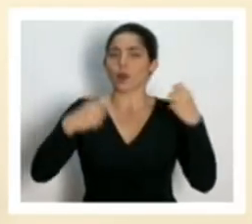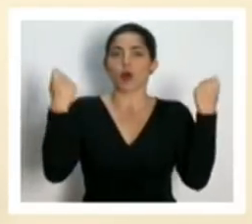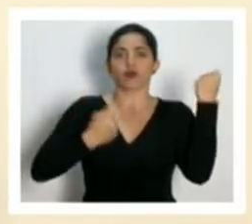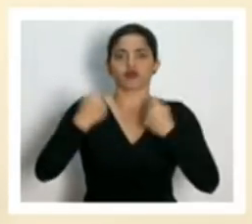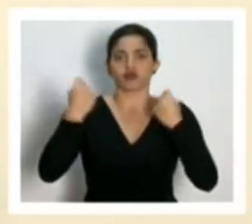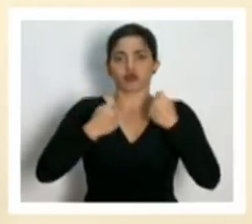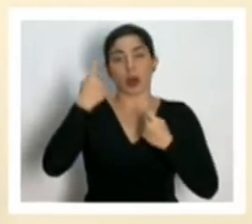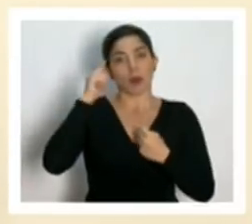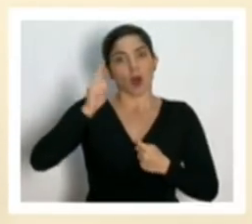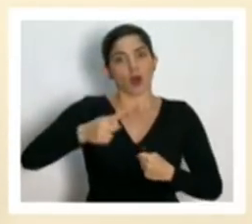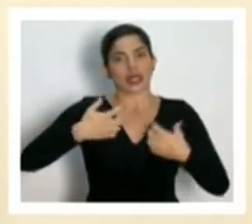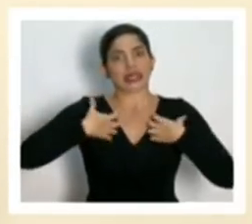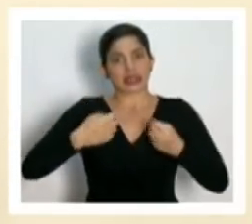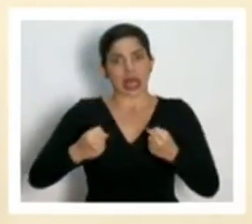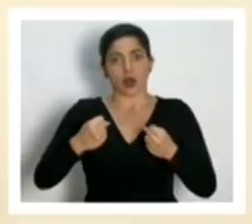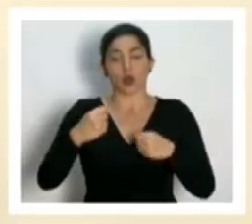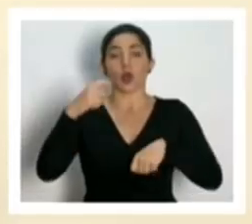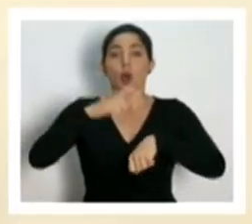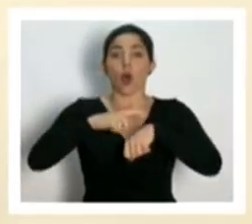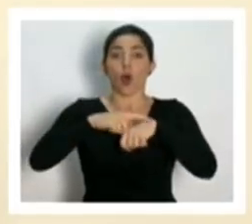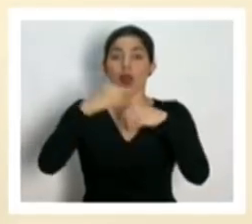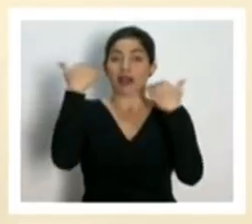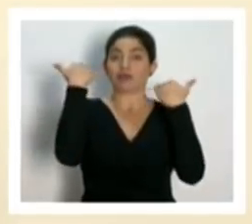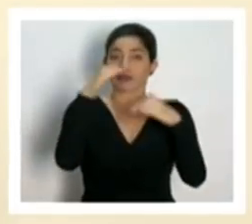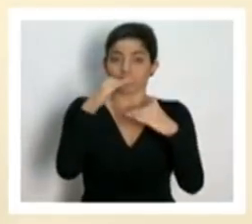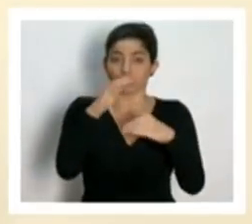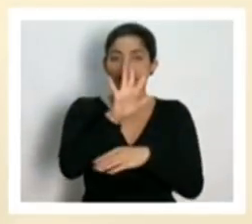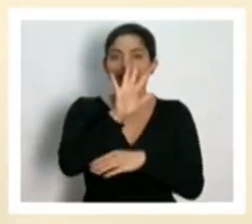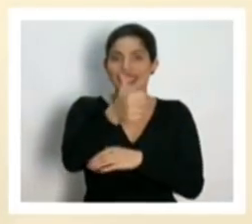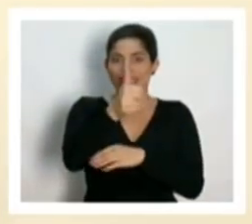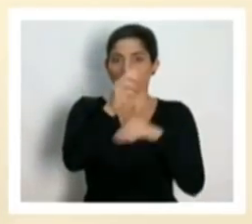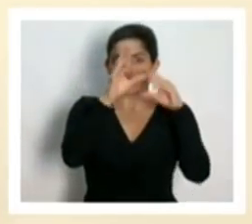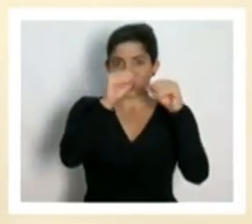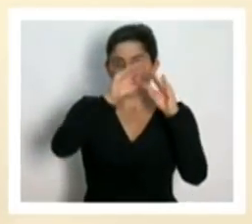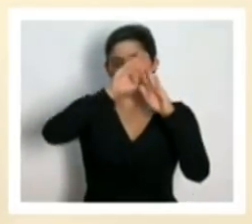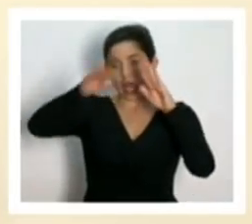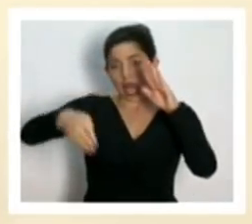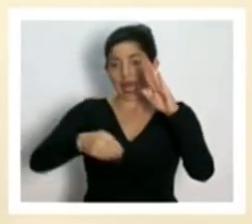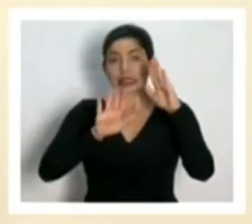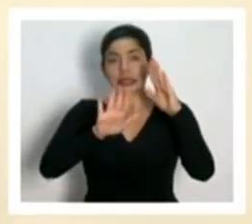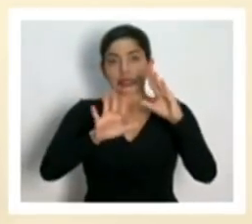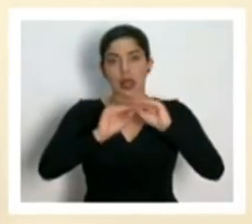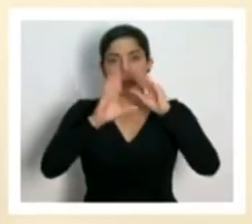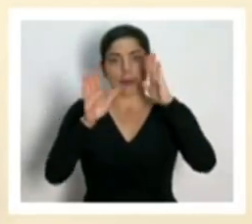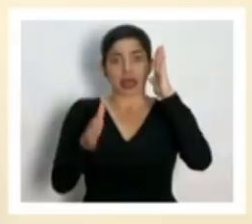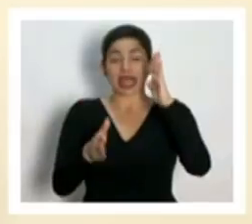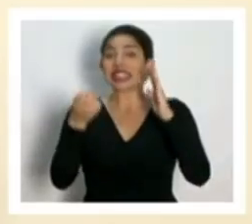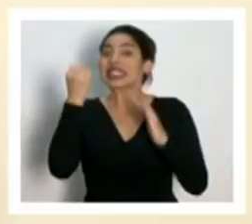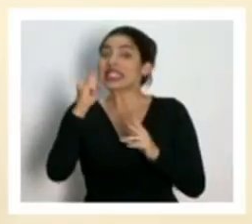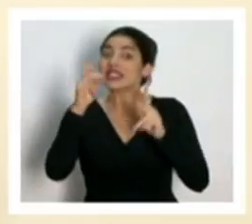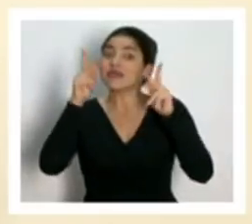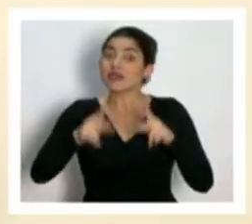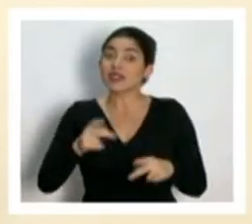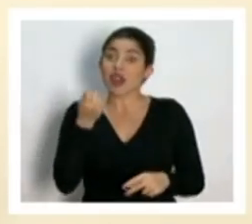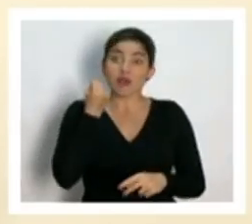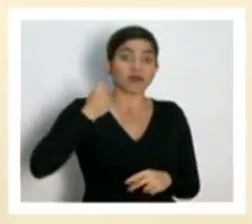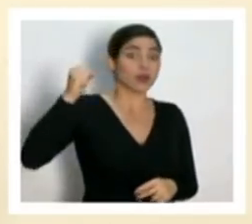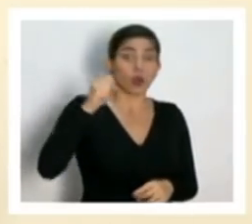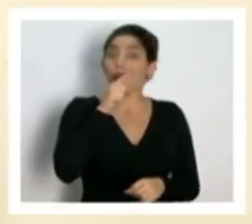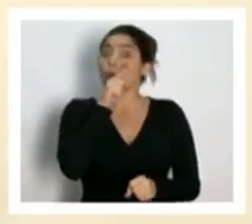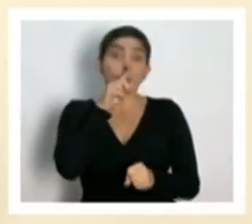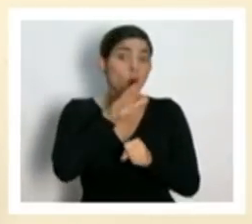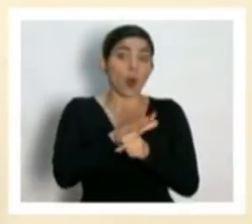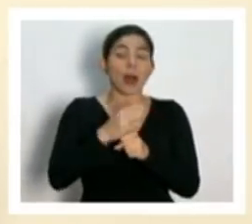sanitaria de 10 pm a 5 am. Quienes incumplan tendrán